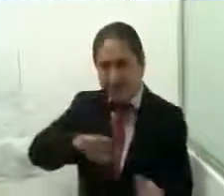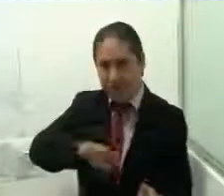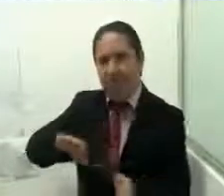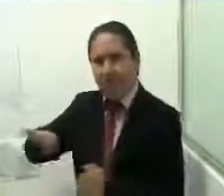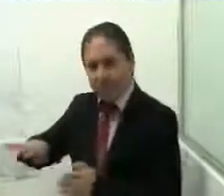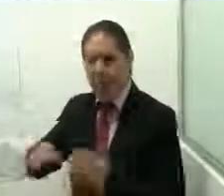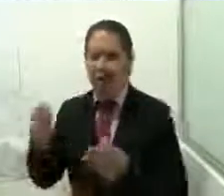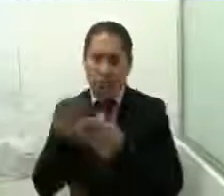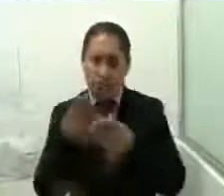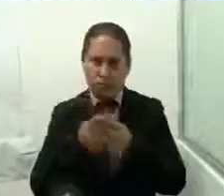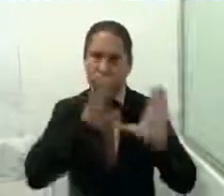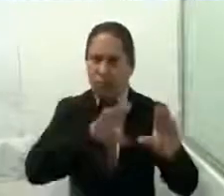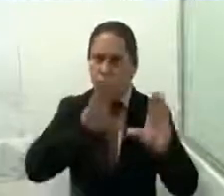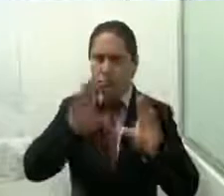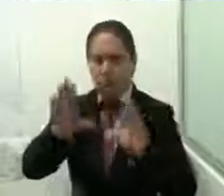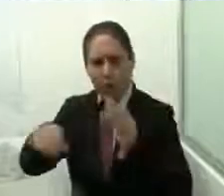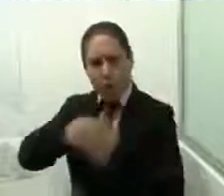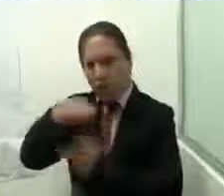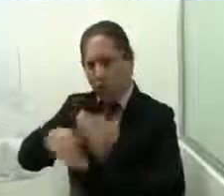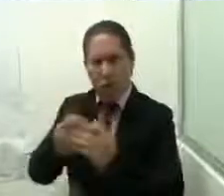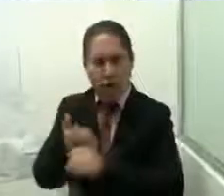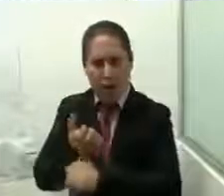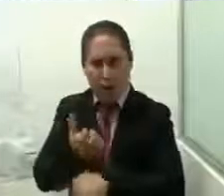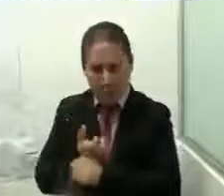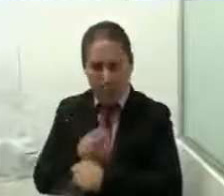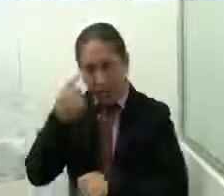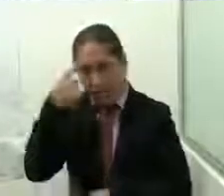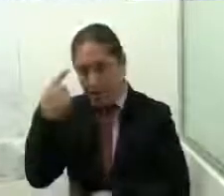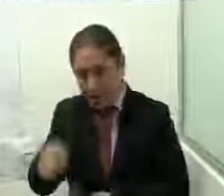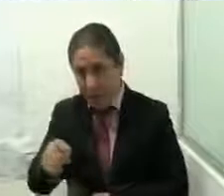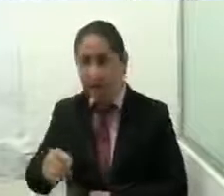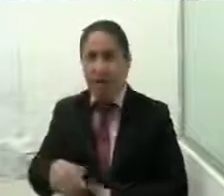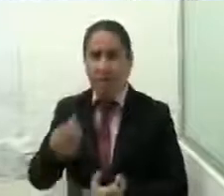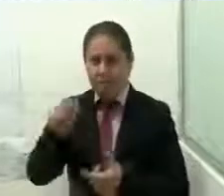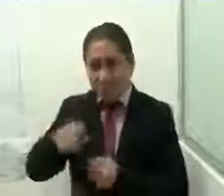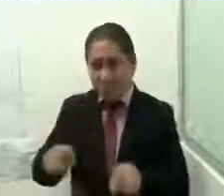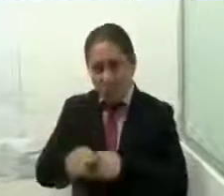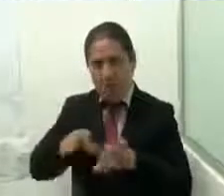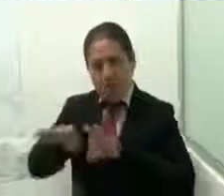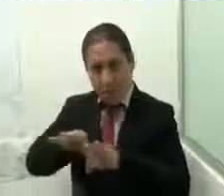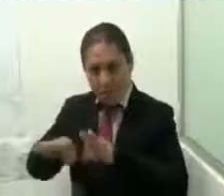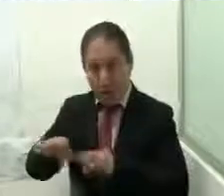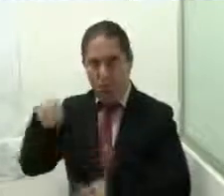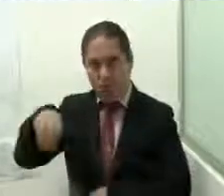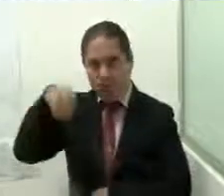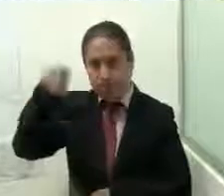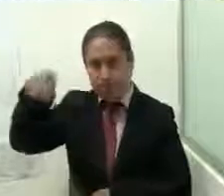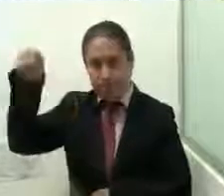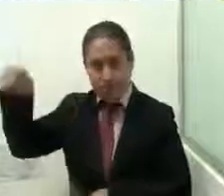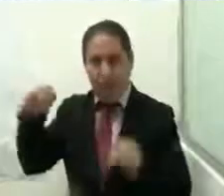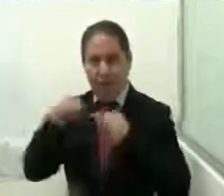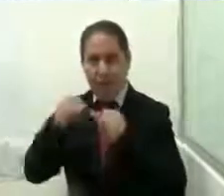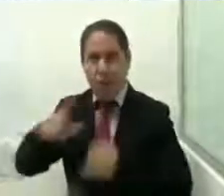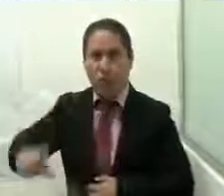a todo el funcionariado estatal, capacitaciones a nuestro personal y nos sumamos con